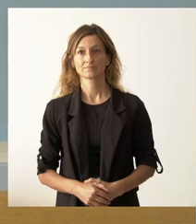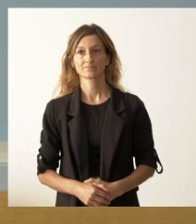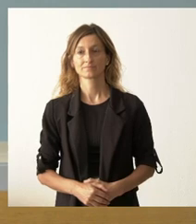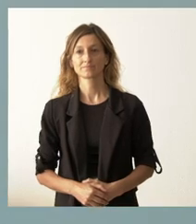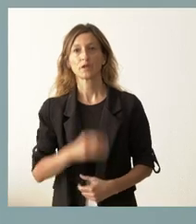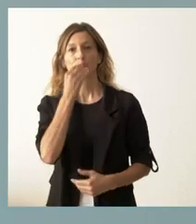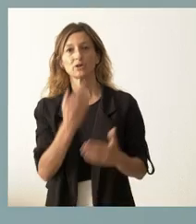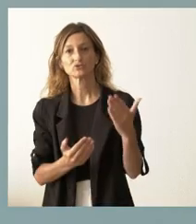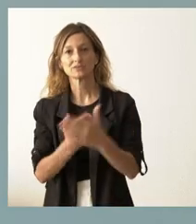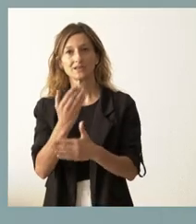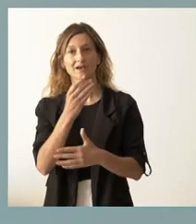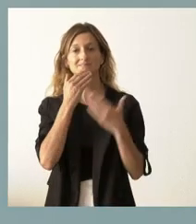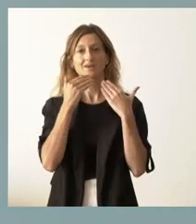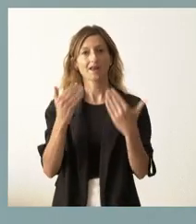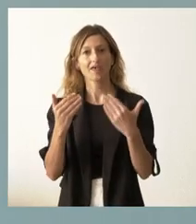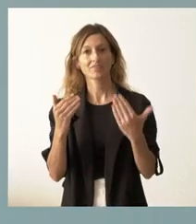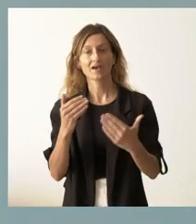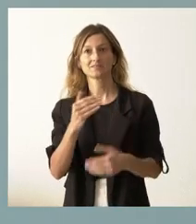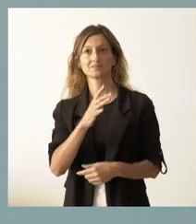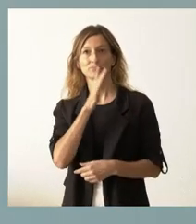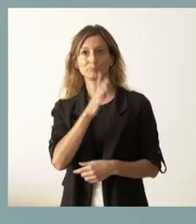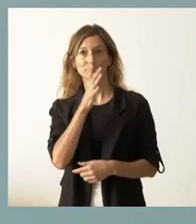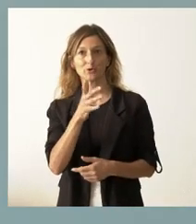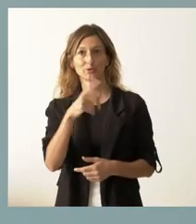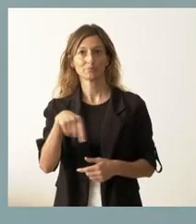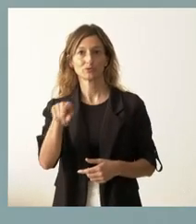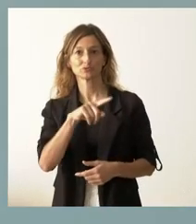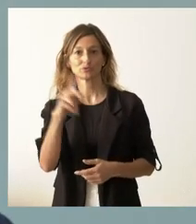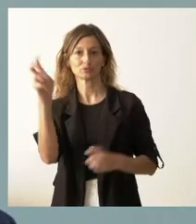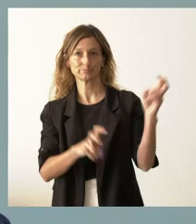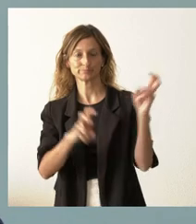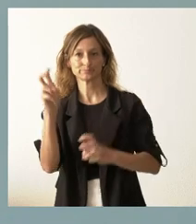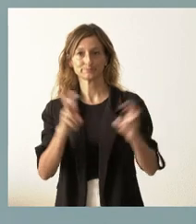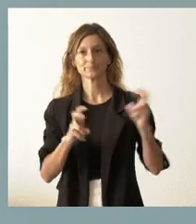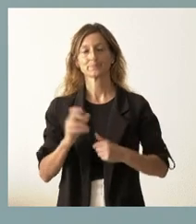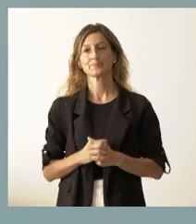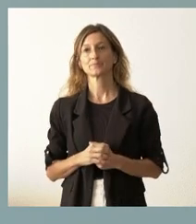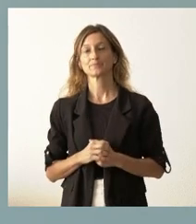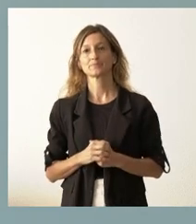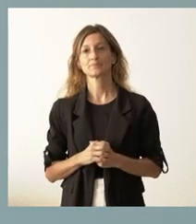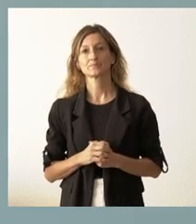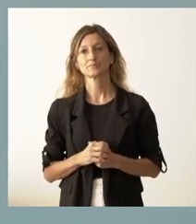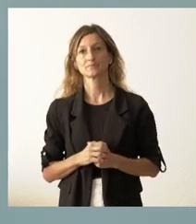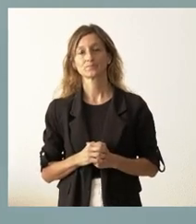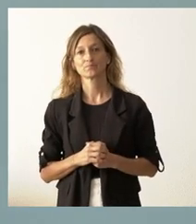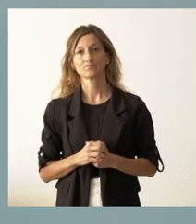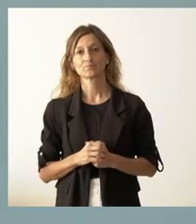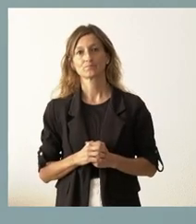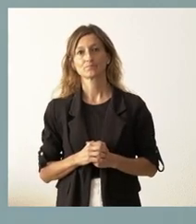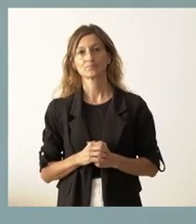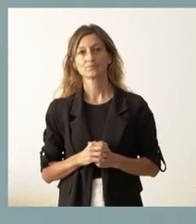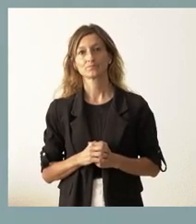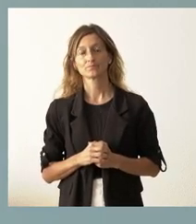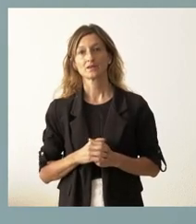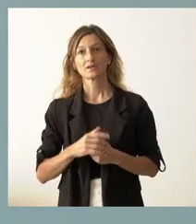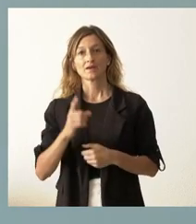Buenos días y muchas gracias por su presencia después de estos dos jueves en los